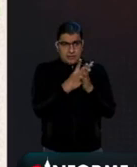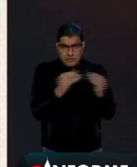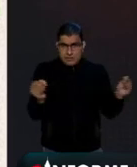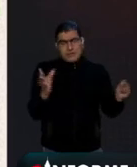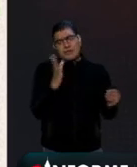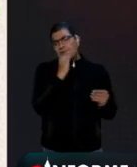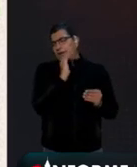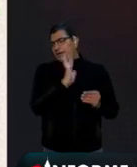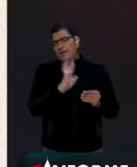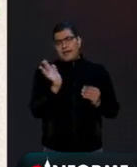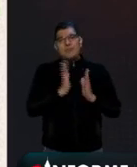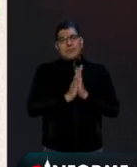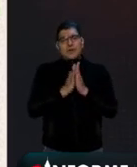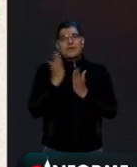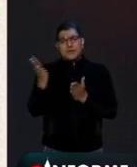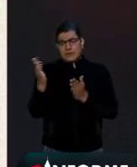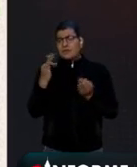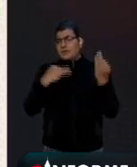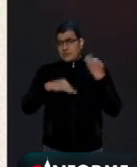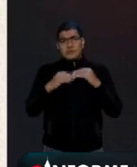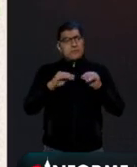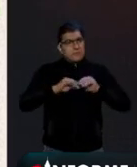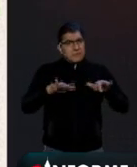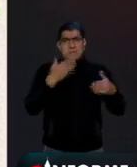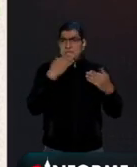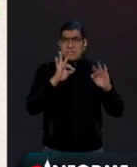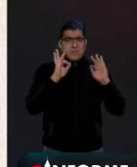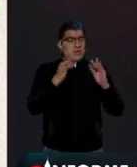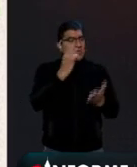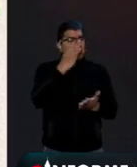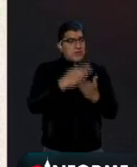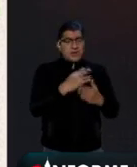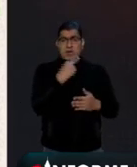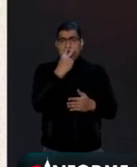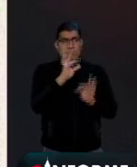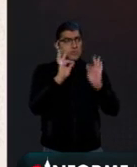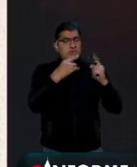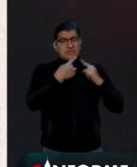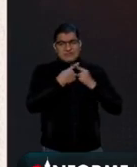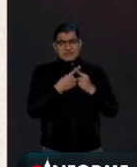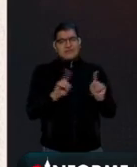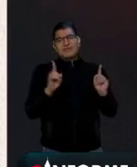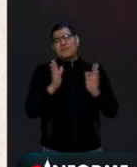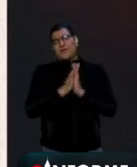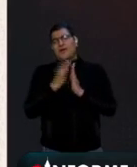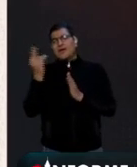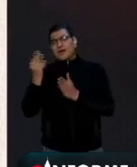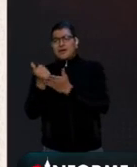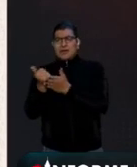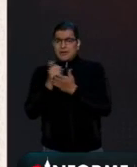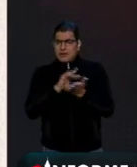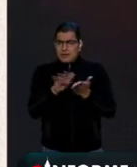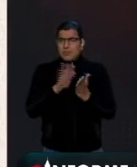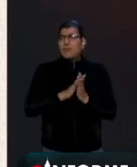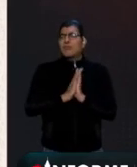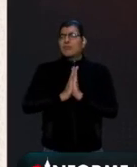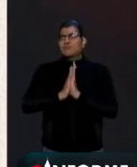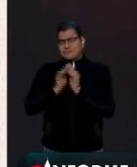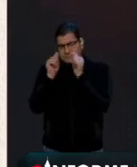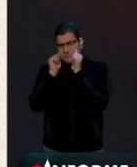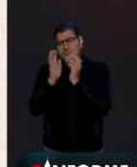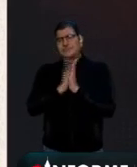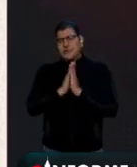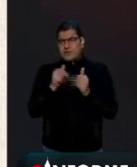plataforma, de verdad se ha colocado súper, es de las únicas voces plurales, necesitamos estos, pélame, porfa,